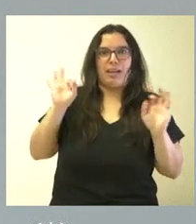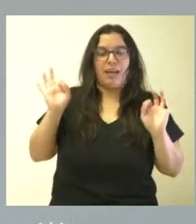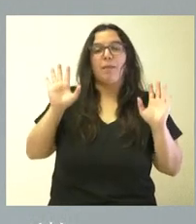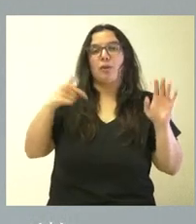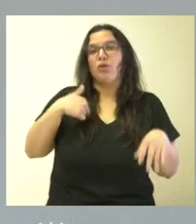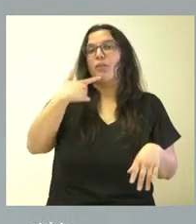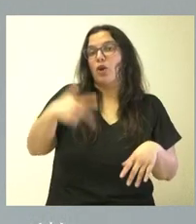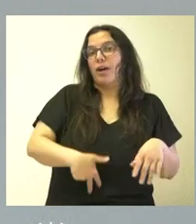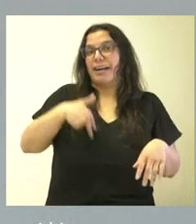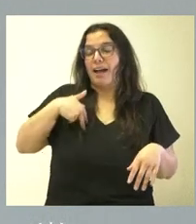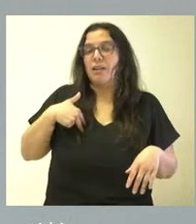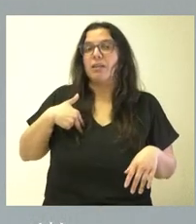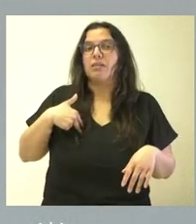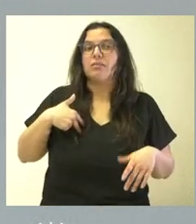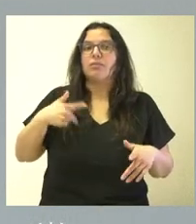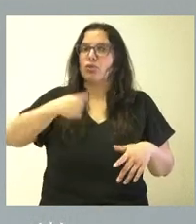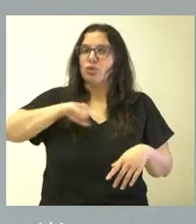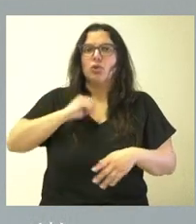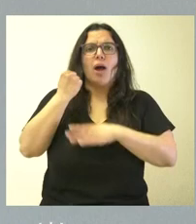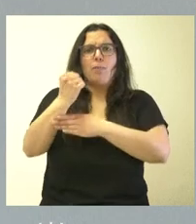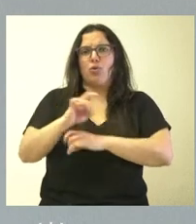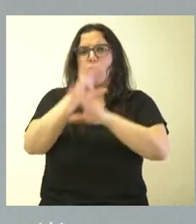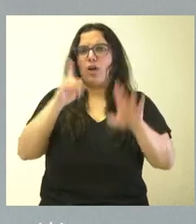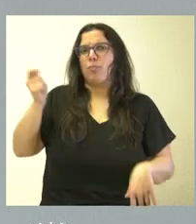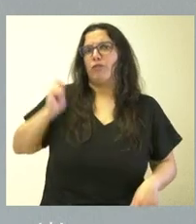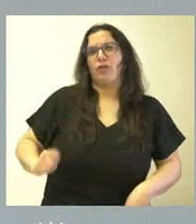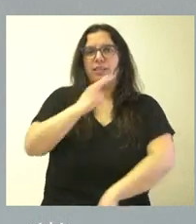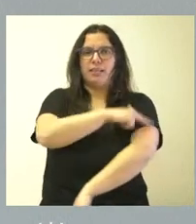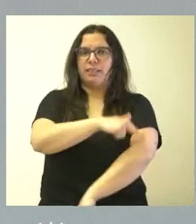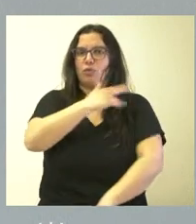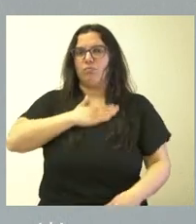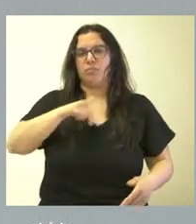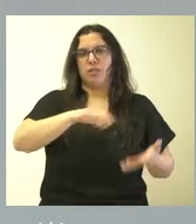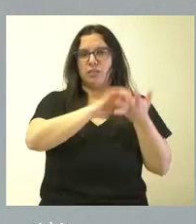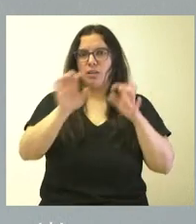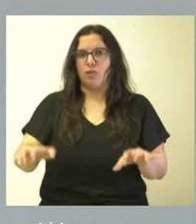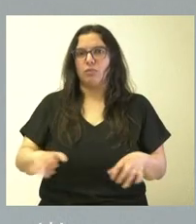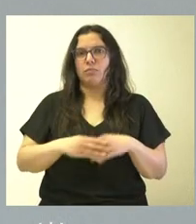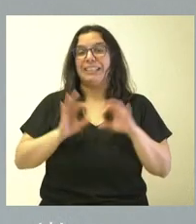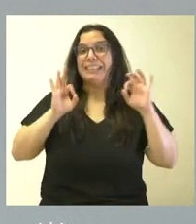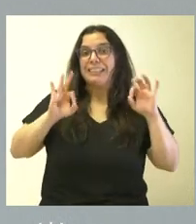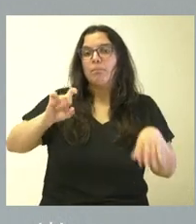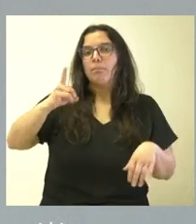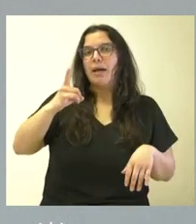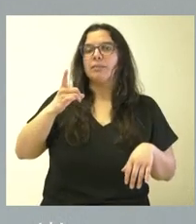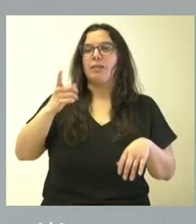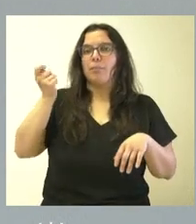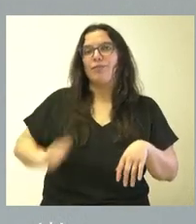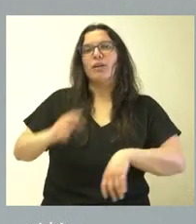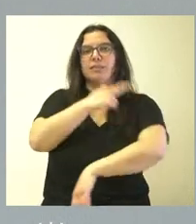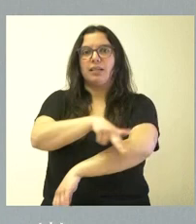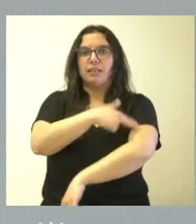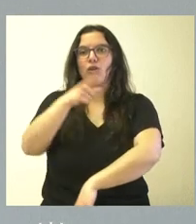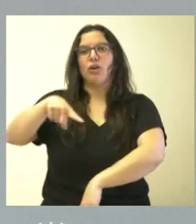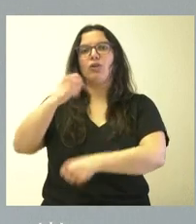sí le digo, en carácter general, nuestro apoyo inequívoco a los profesionales sanitarios de Castilla y León y, muy específicamente, a los profesionales sanitarios que